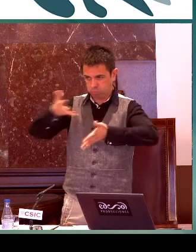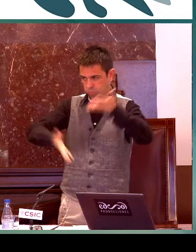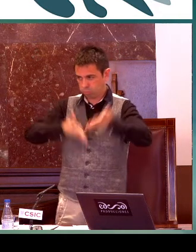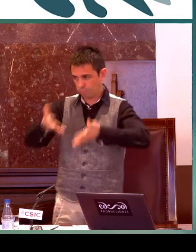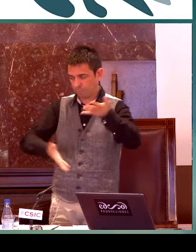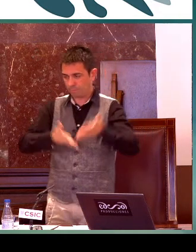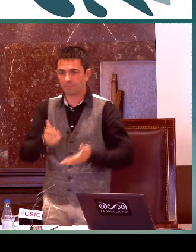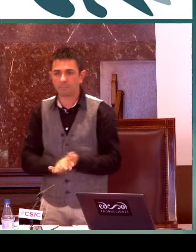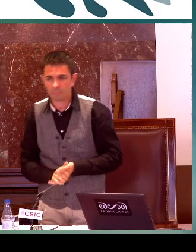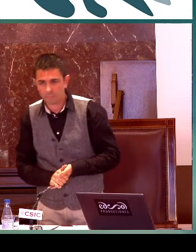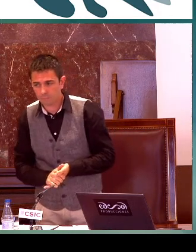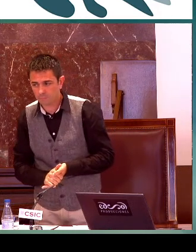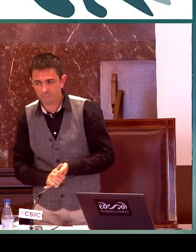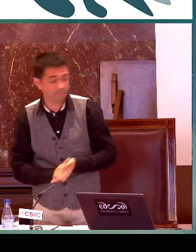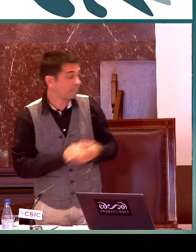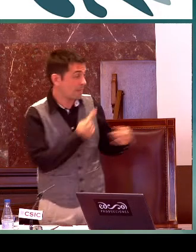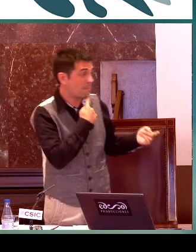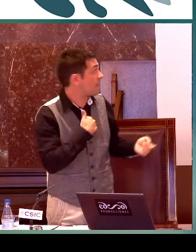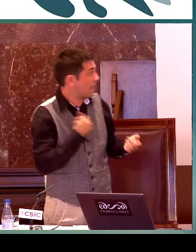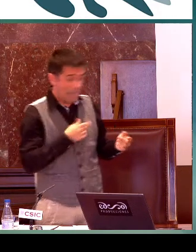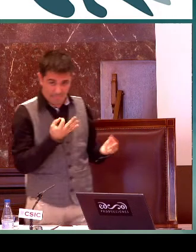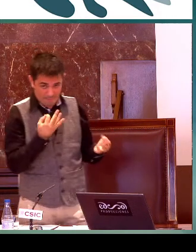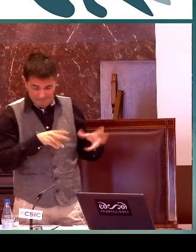la comprensión y la expresión signada.